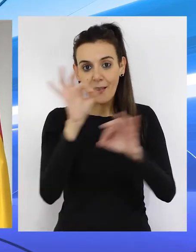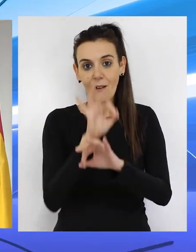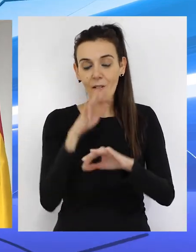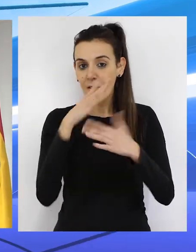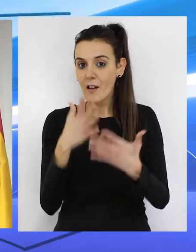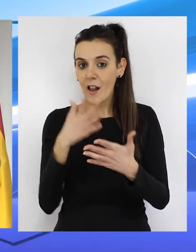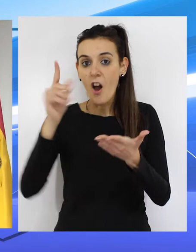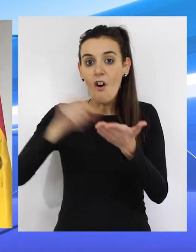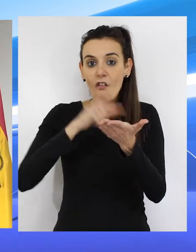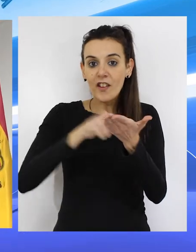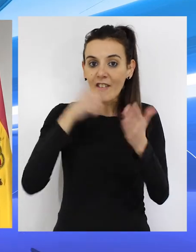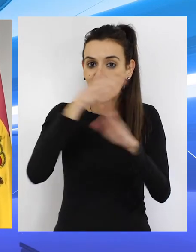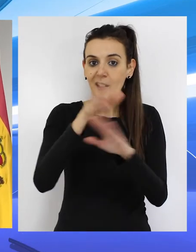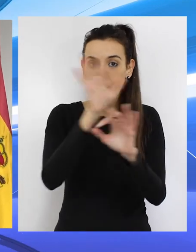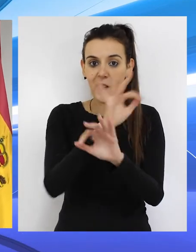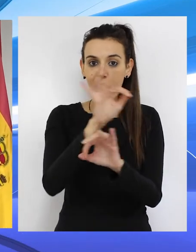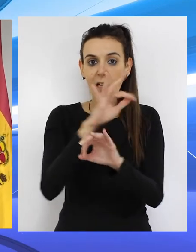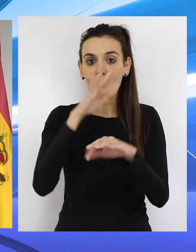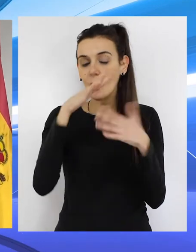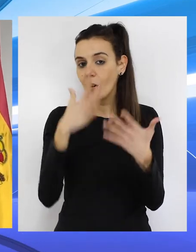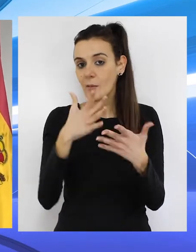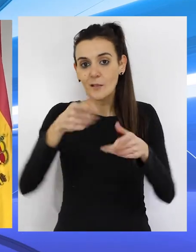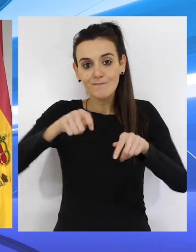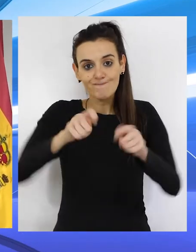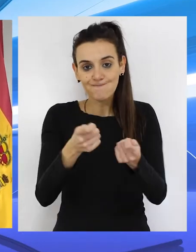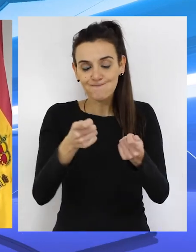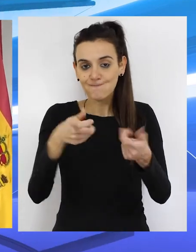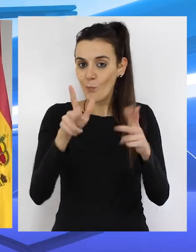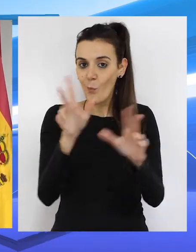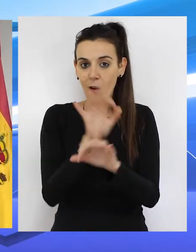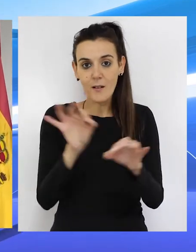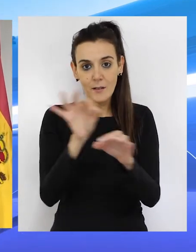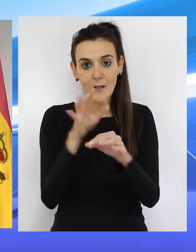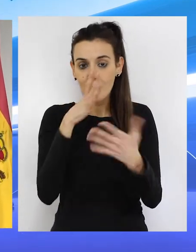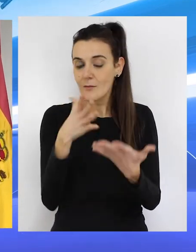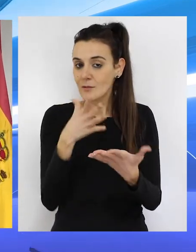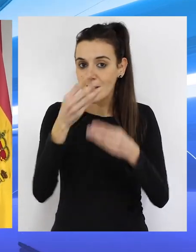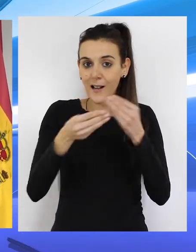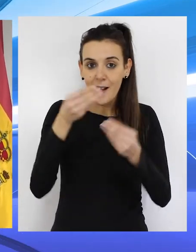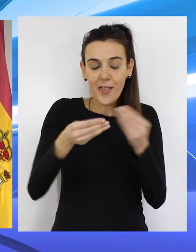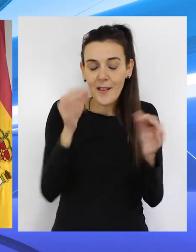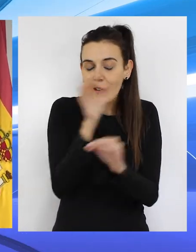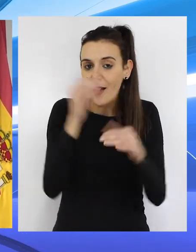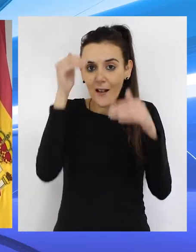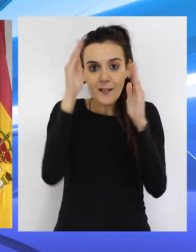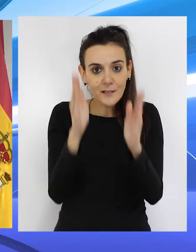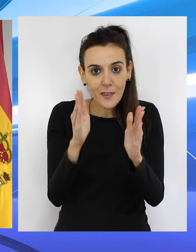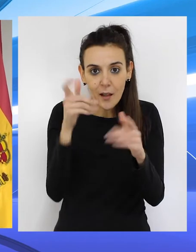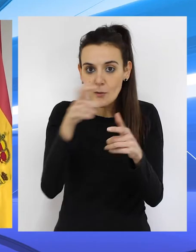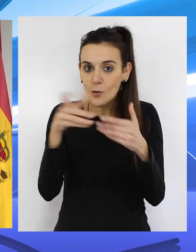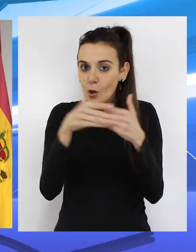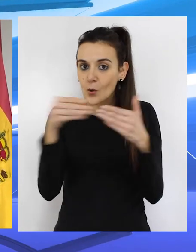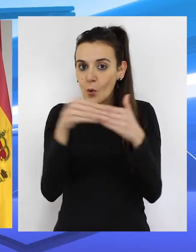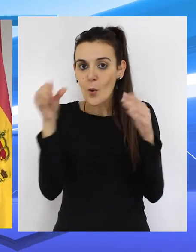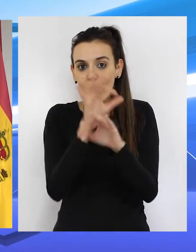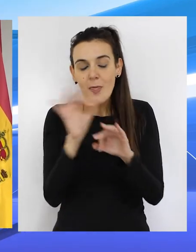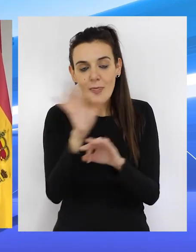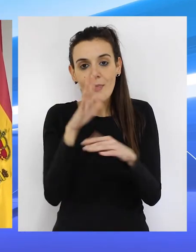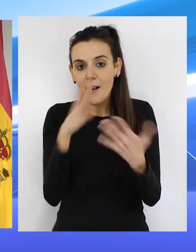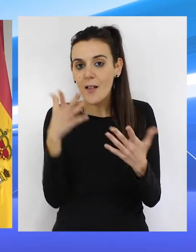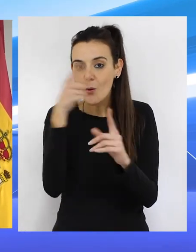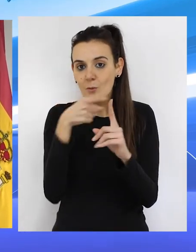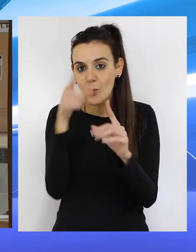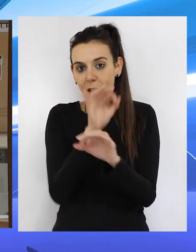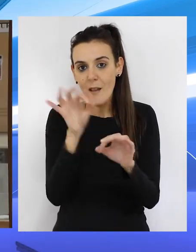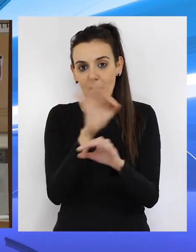no tienen que ir a la oficina porque ya digo, ahora mismo no están disponibles, no podemos hacer una atención al usuario al uso y